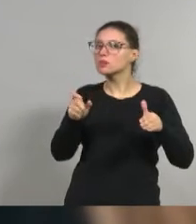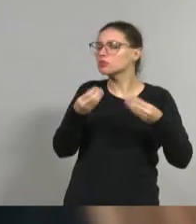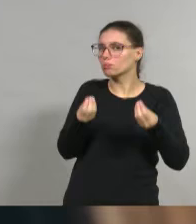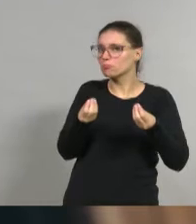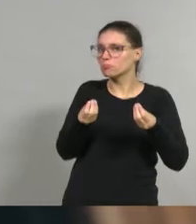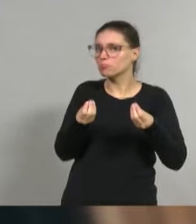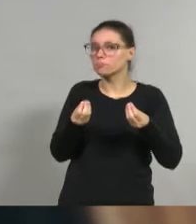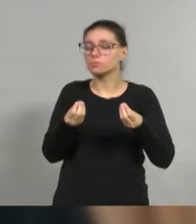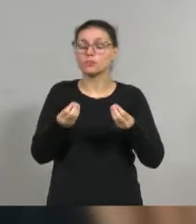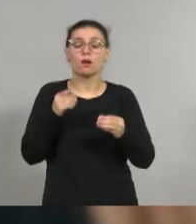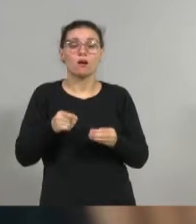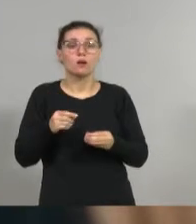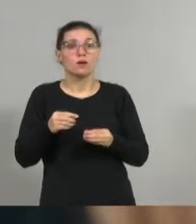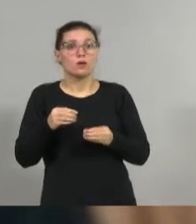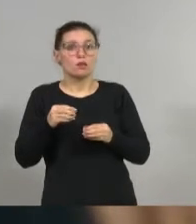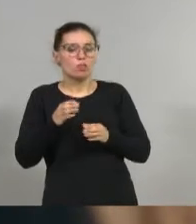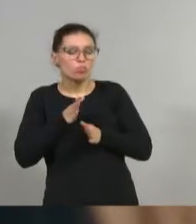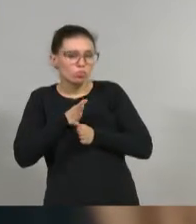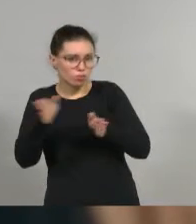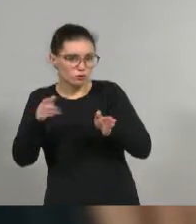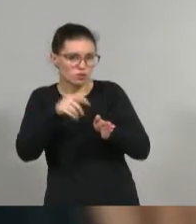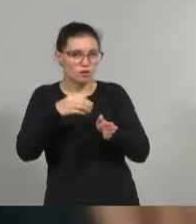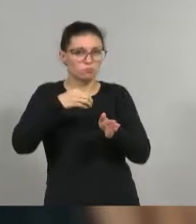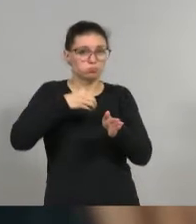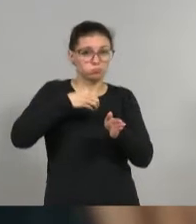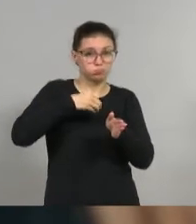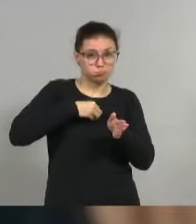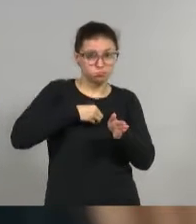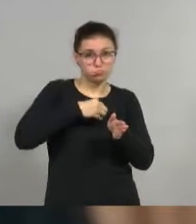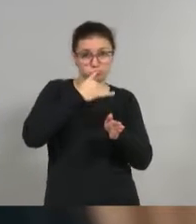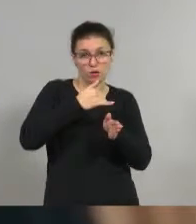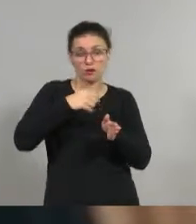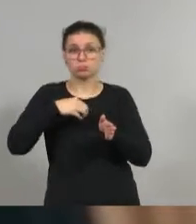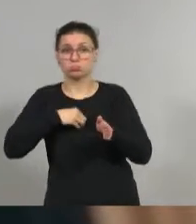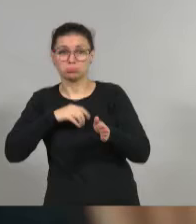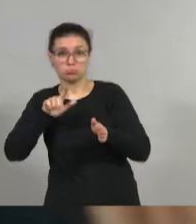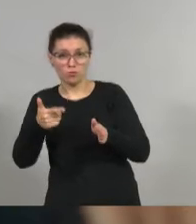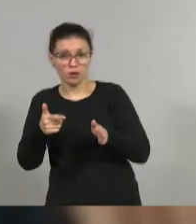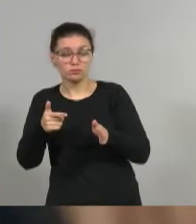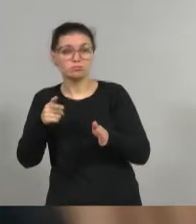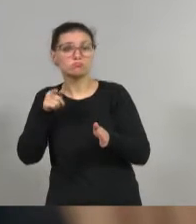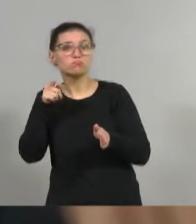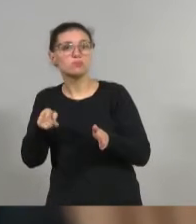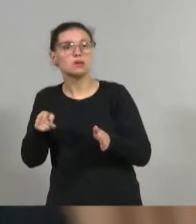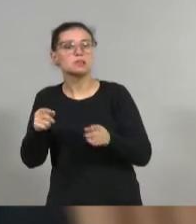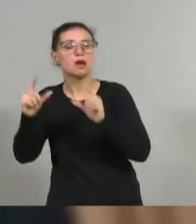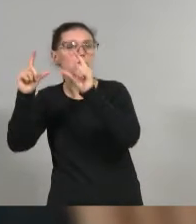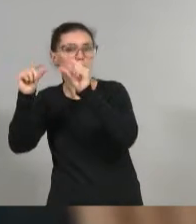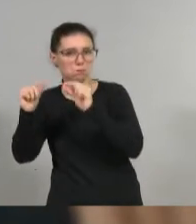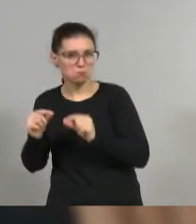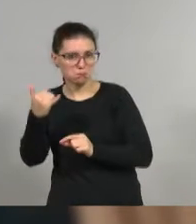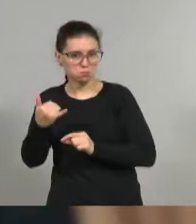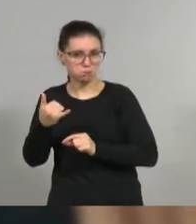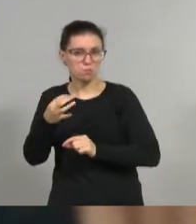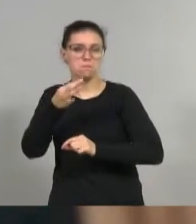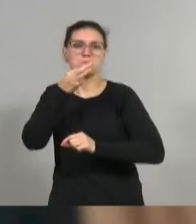diría que se puede dividir en dos, en aspectos objetivos y subjetivos. El objetivo es medible a través de estadísticas como puede ser